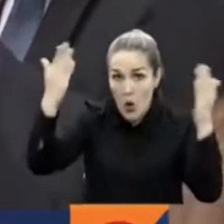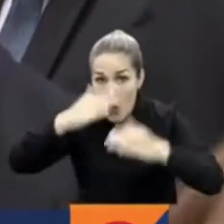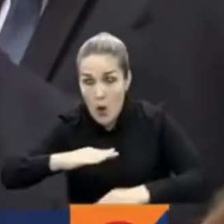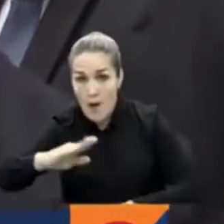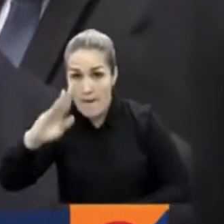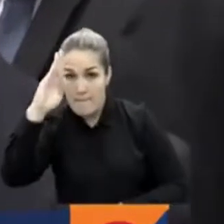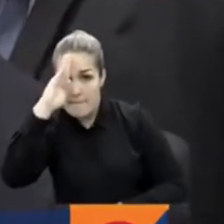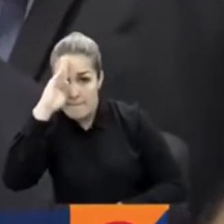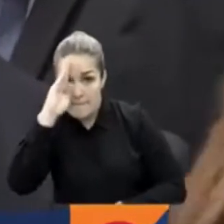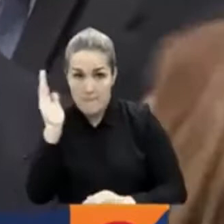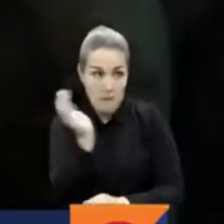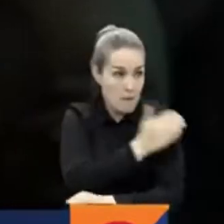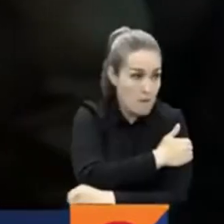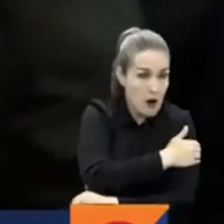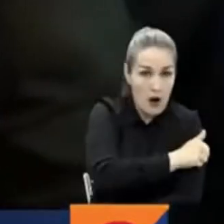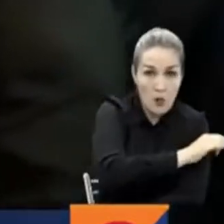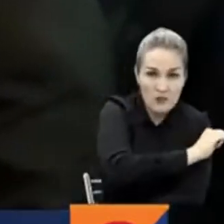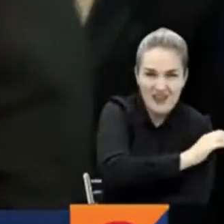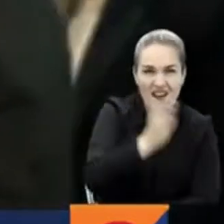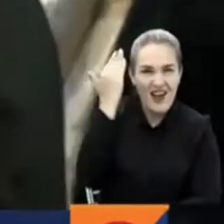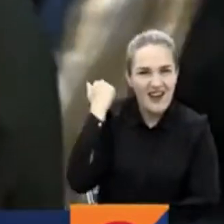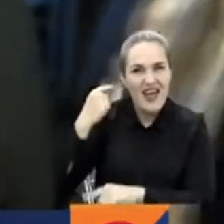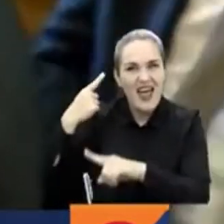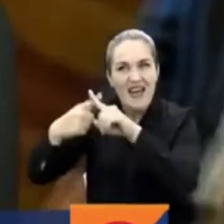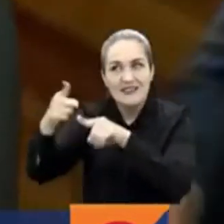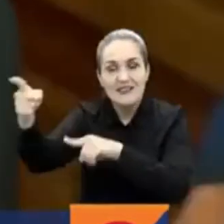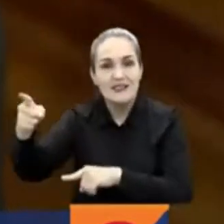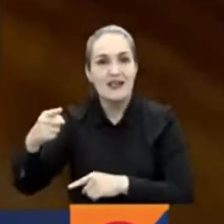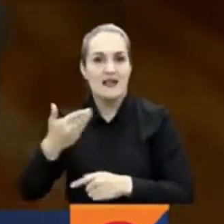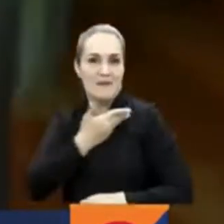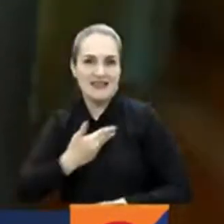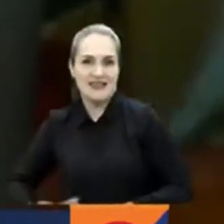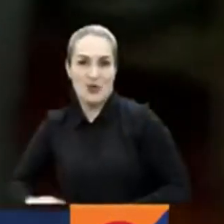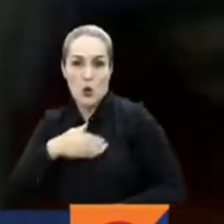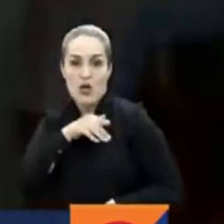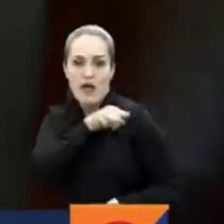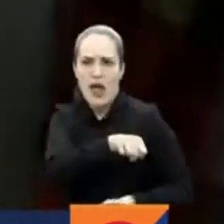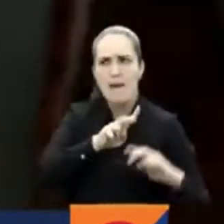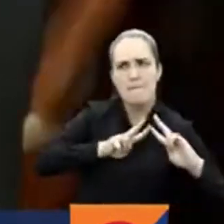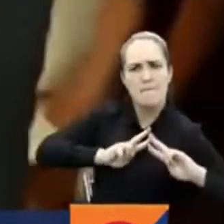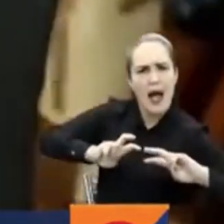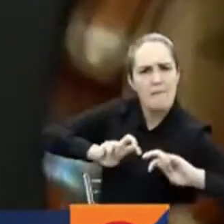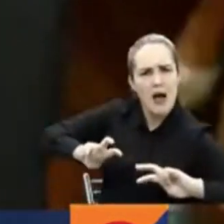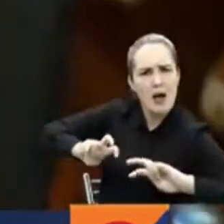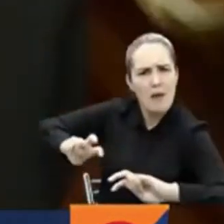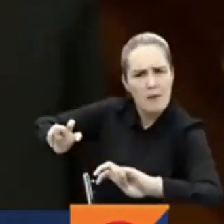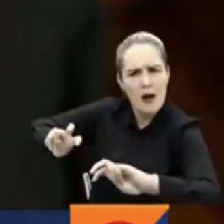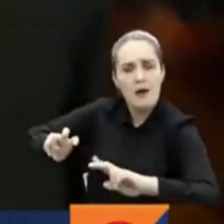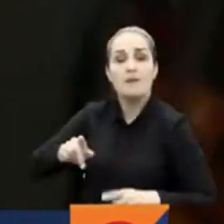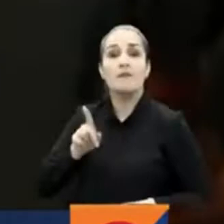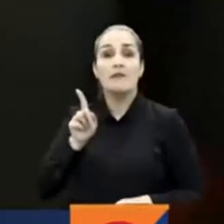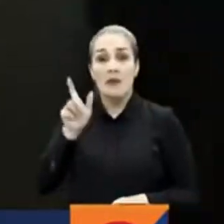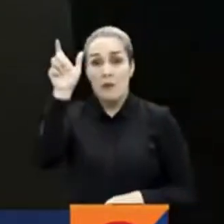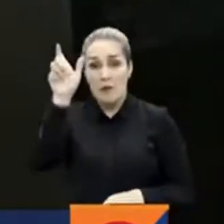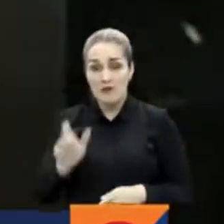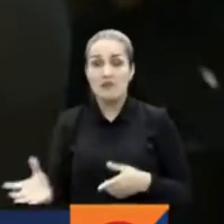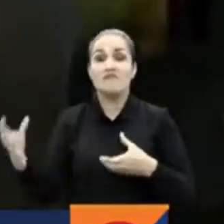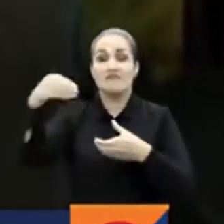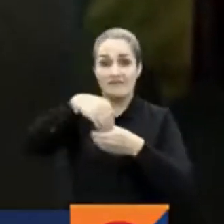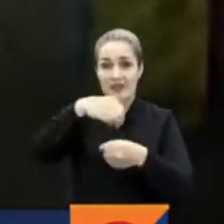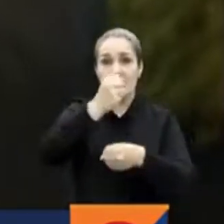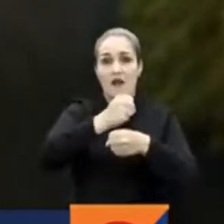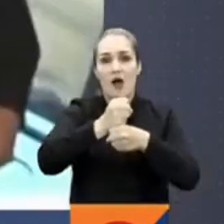presidente Álvaro Uribe Vélez. Velásquez entró a trabajar a la Corte Suprema en el año 2000 y se convirtió en uno de sus funcionarios más